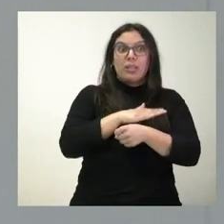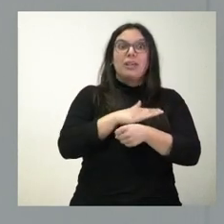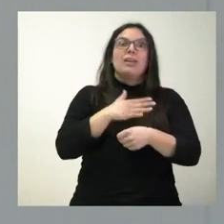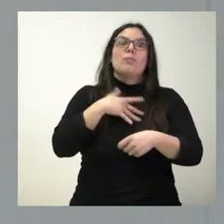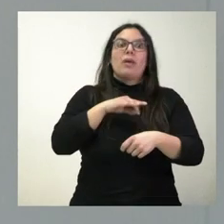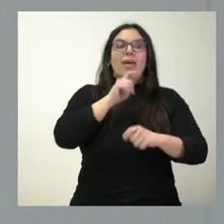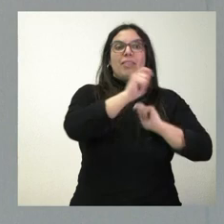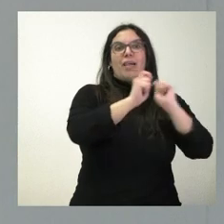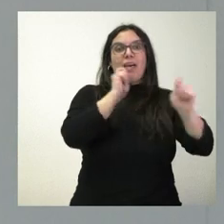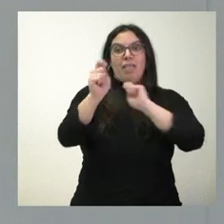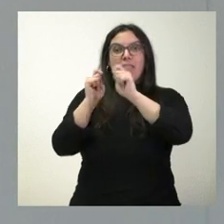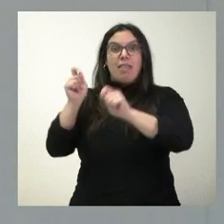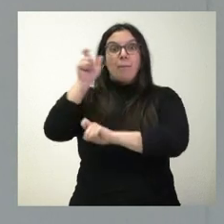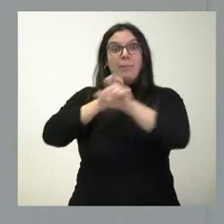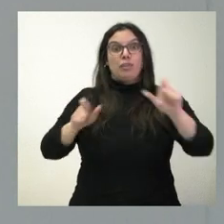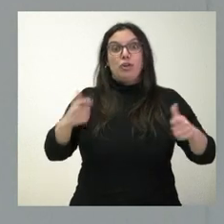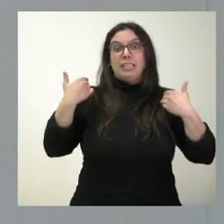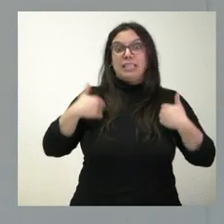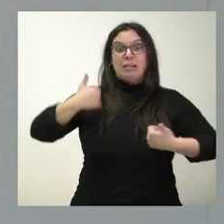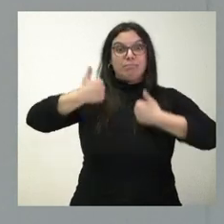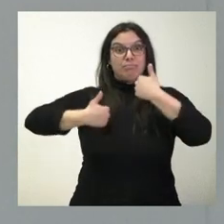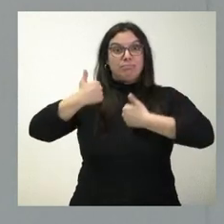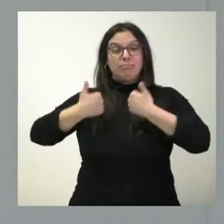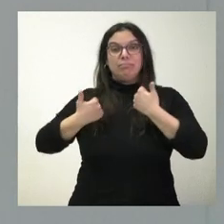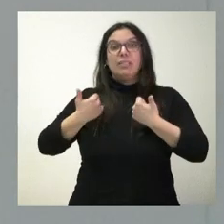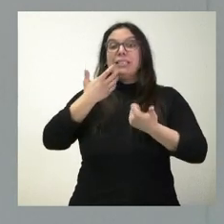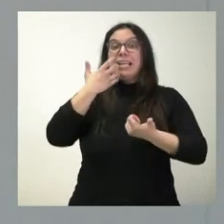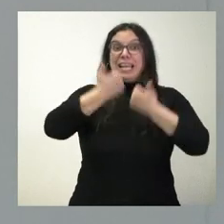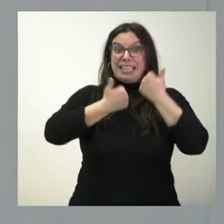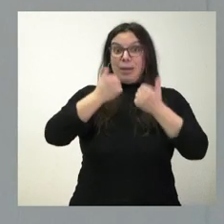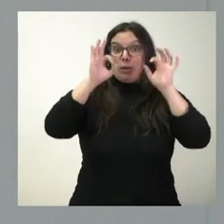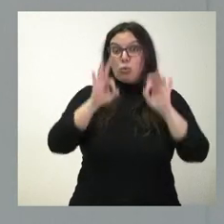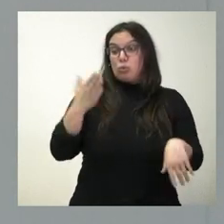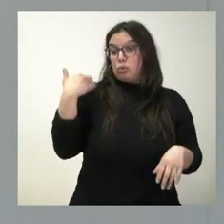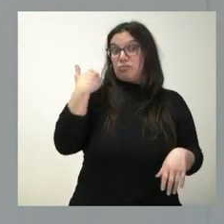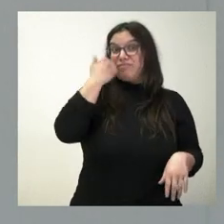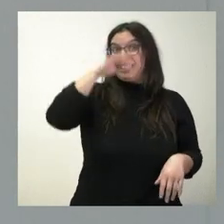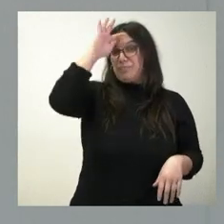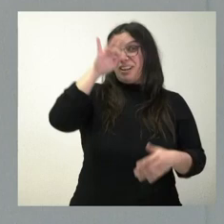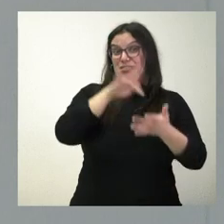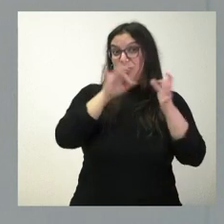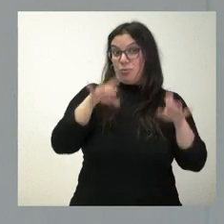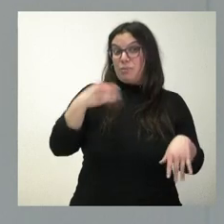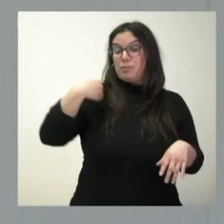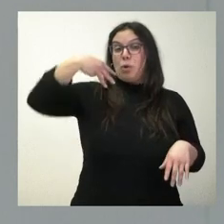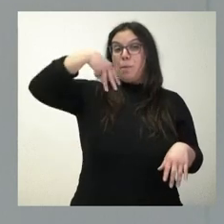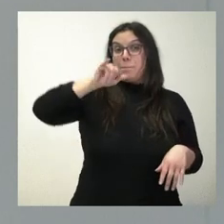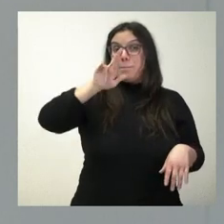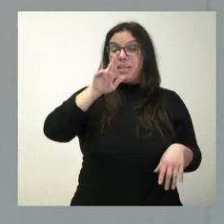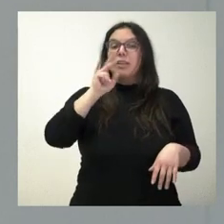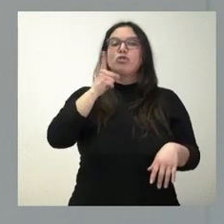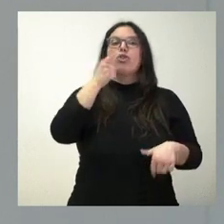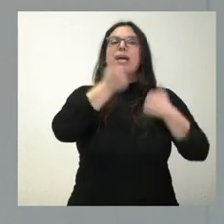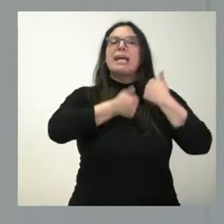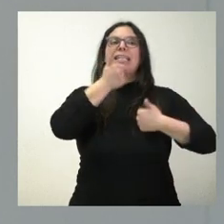a las personas que se han presentado y, por tanto, el examen MIR, que precisamente hemos vivido en este último fin de semana, no sea un examen